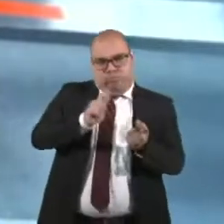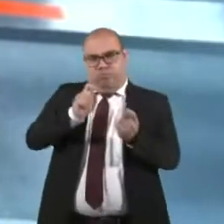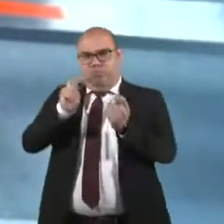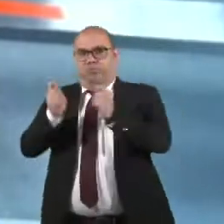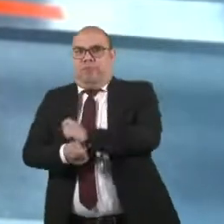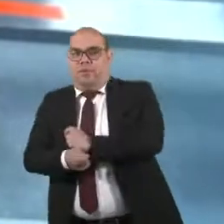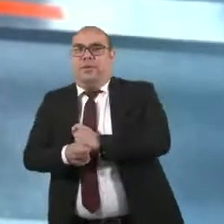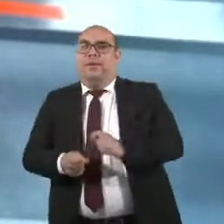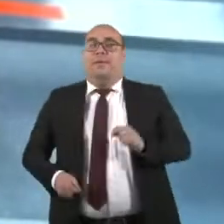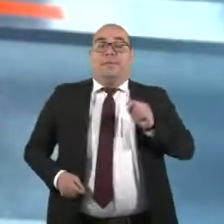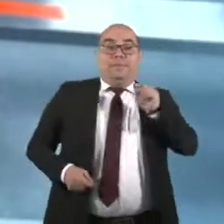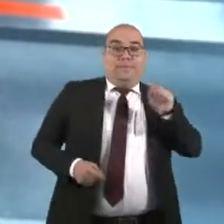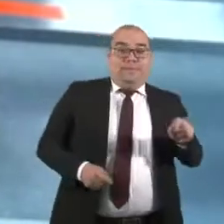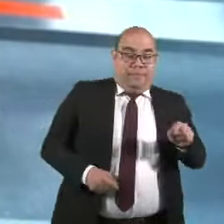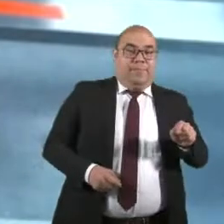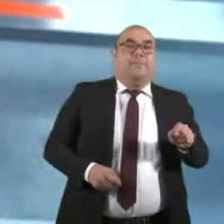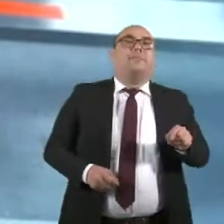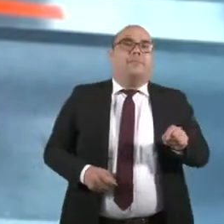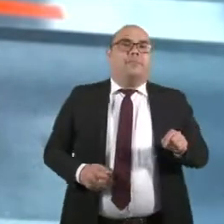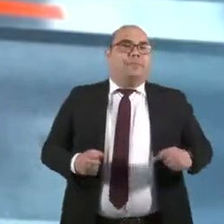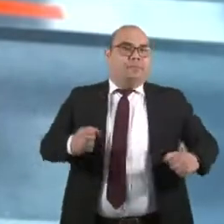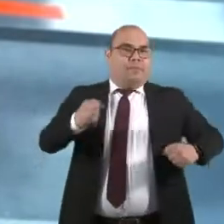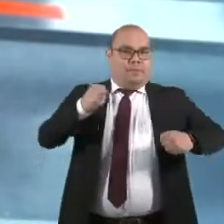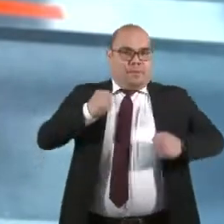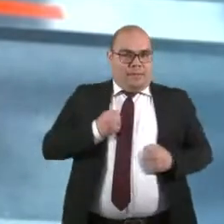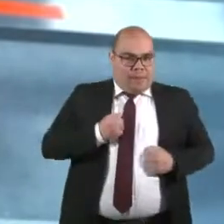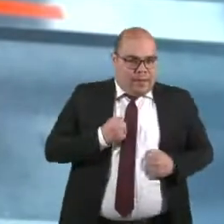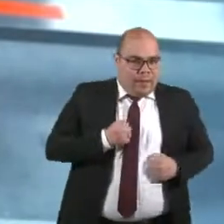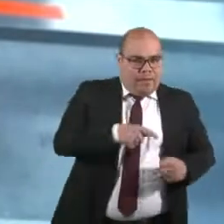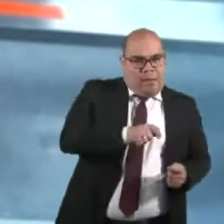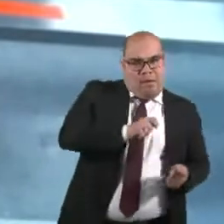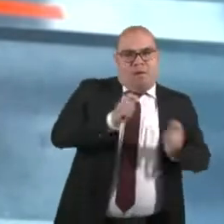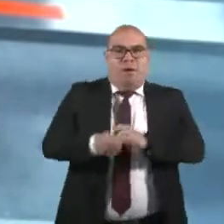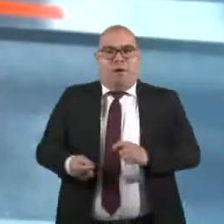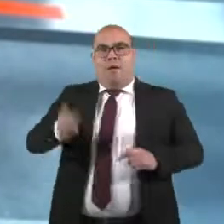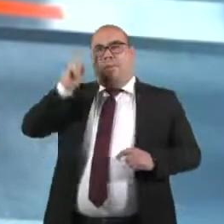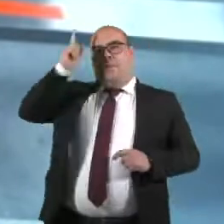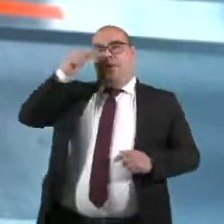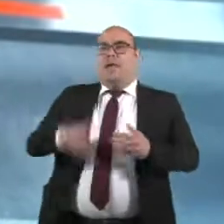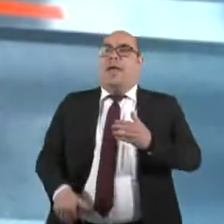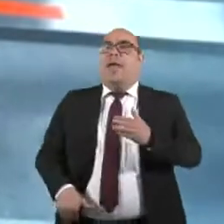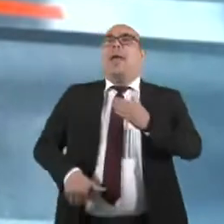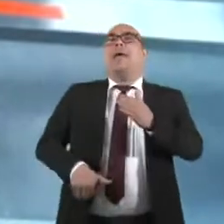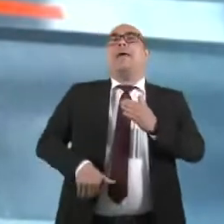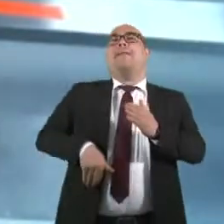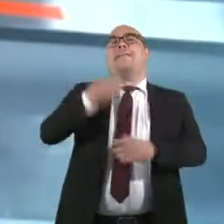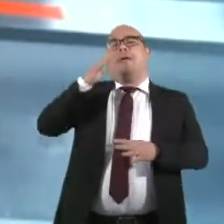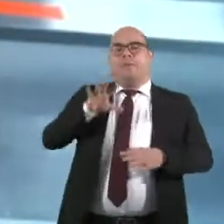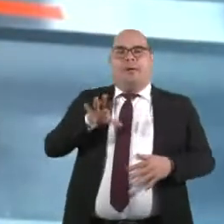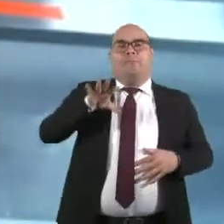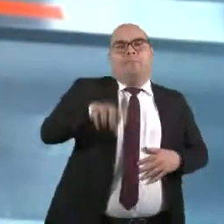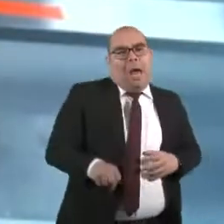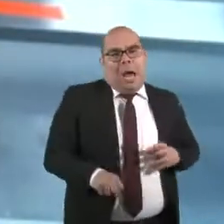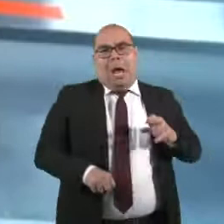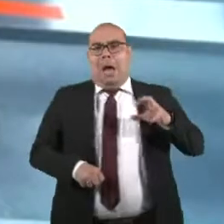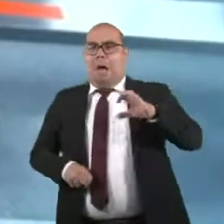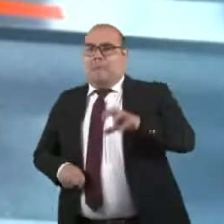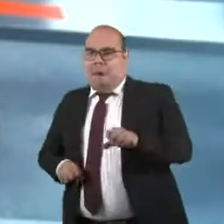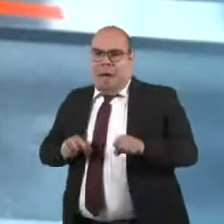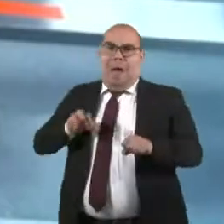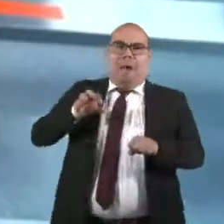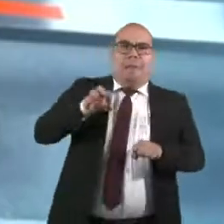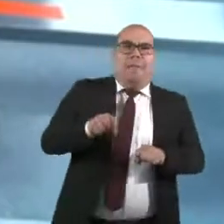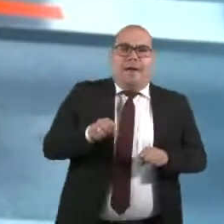que va de la parte militar a la parte política. Y es cuando empieza la toma del poder del